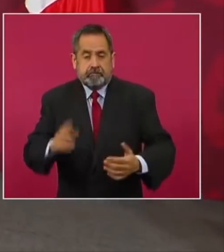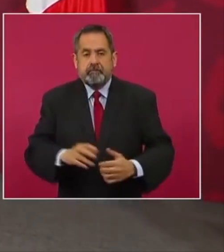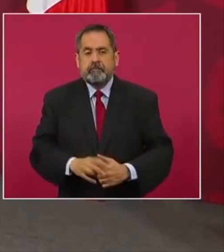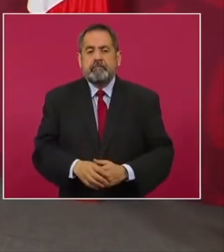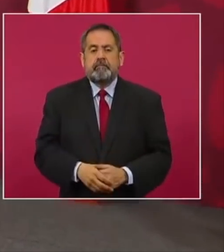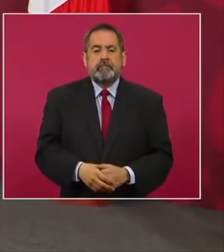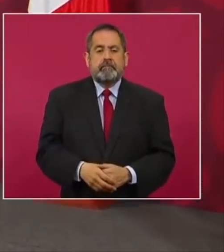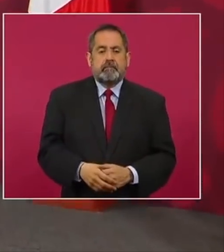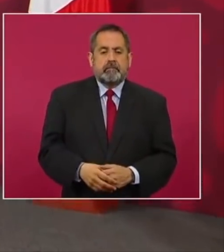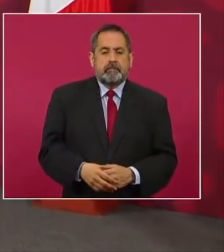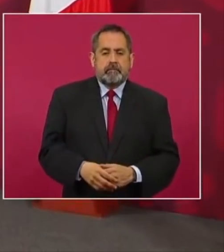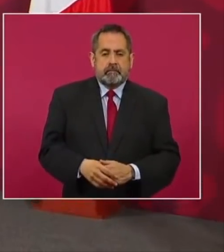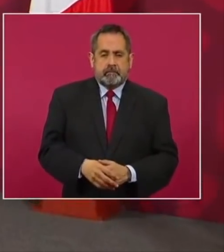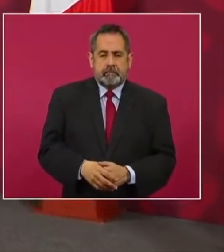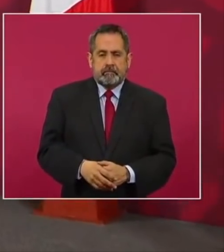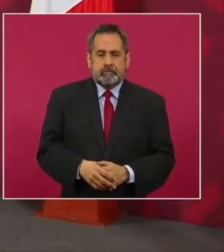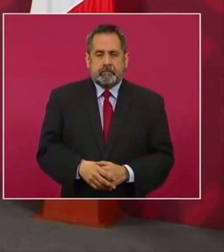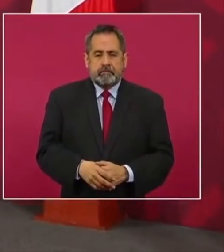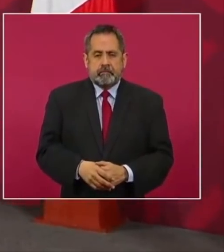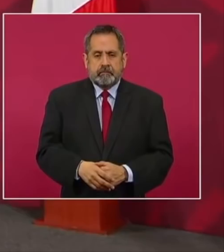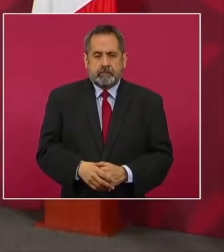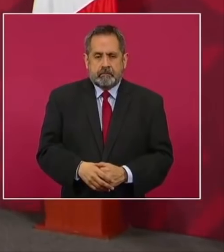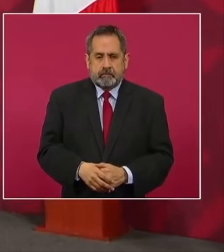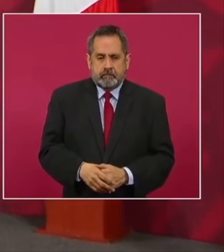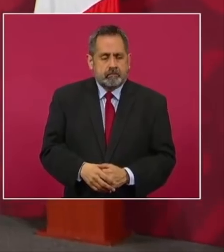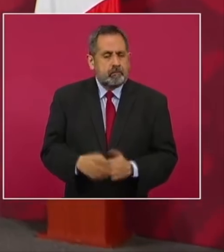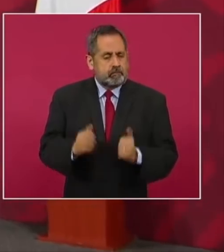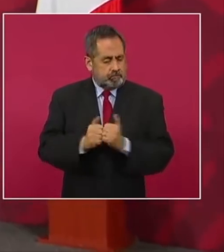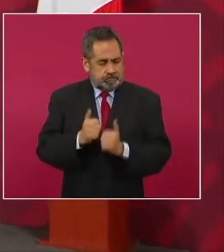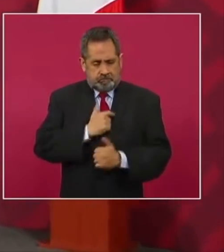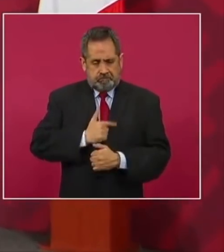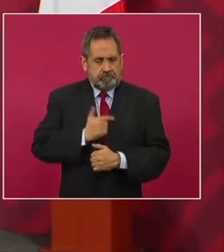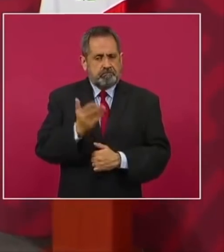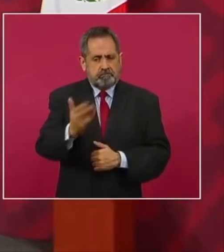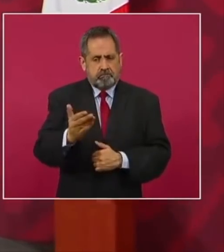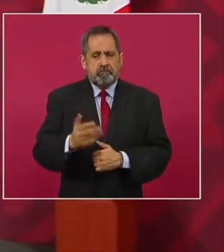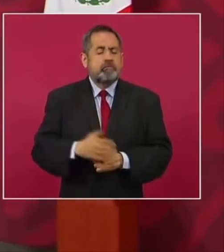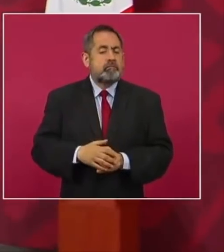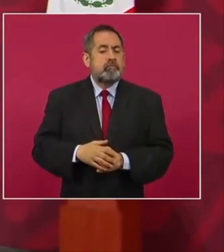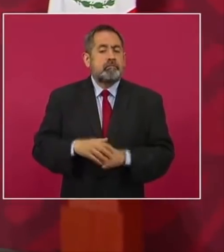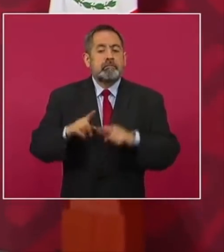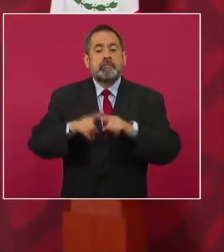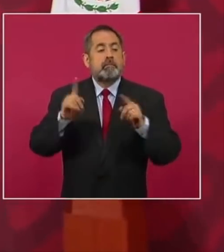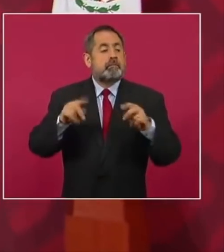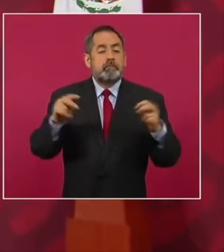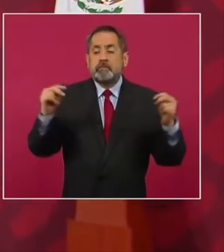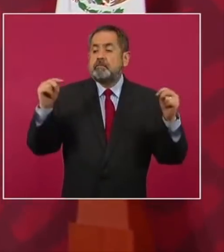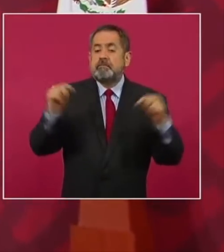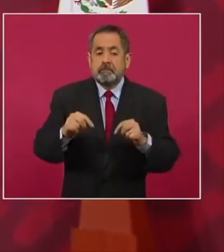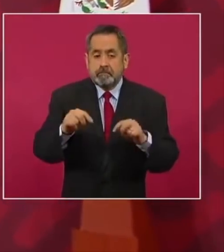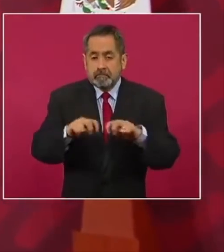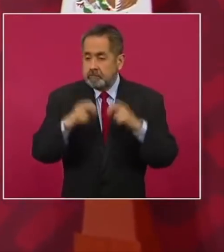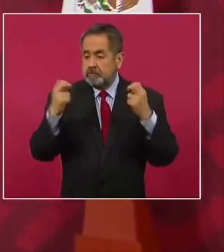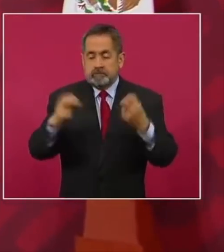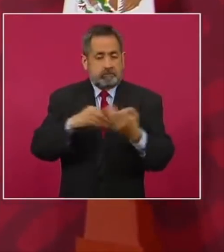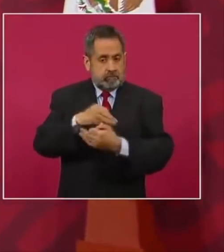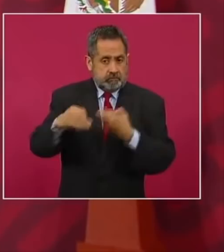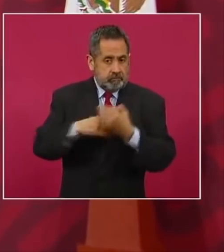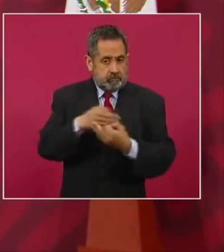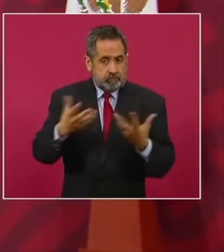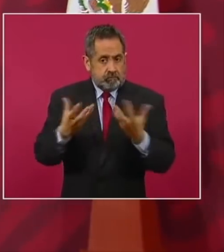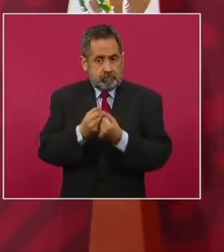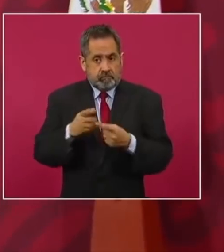en la mesa de trabajo, gobernación la daría? Con mucho gusto, siempre y cuando, pues estén presentes todas las partes. Este es